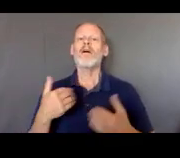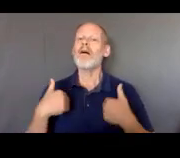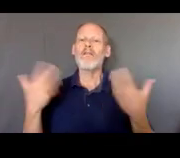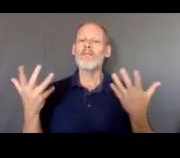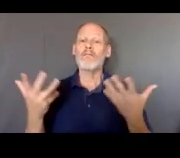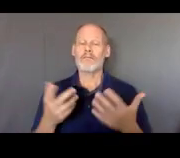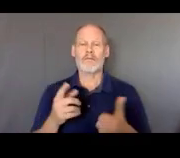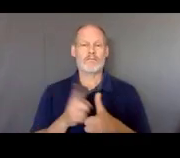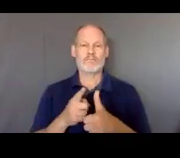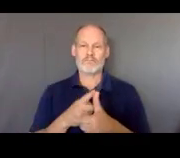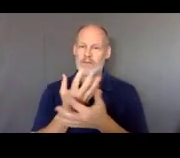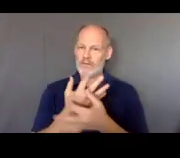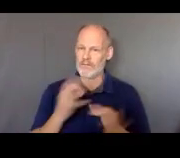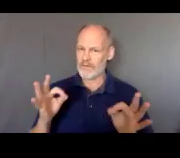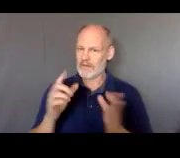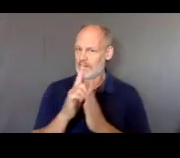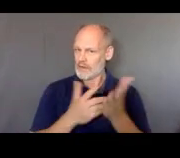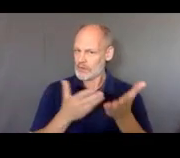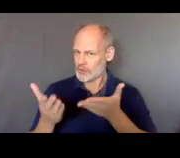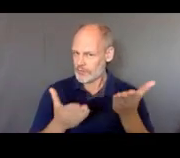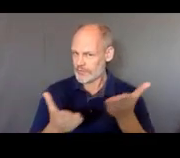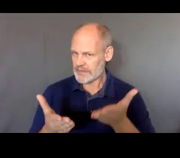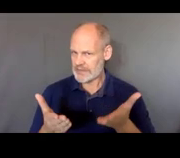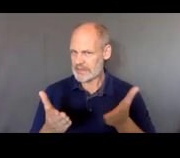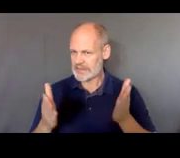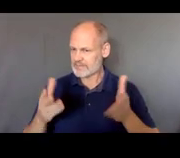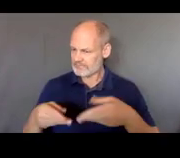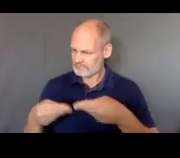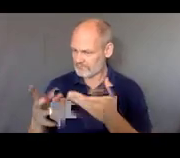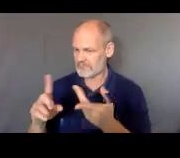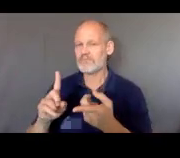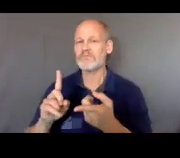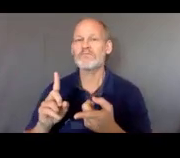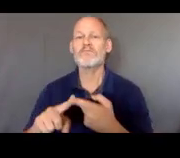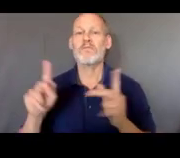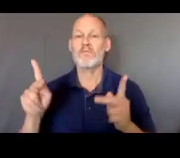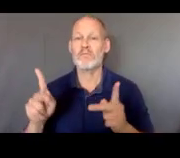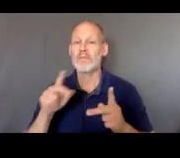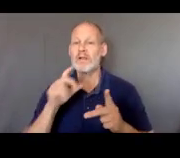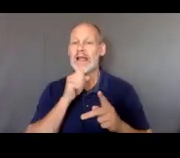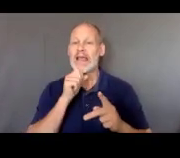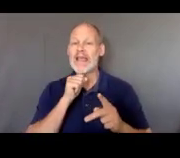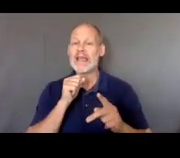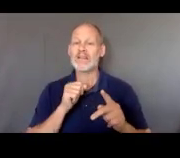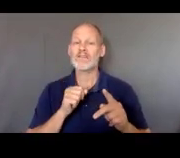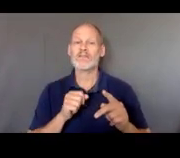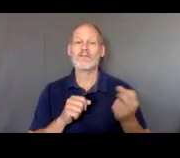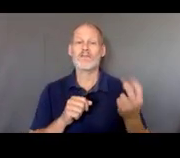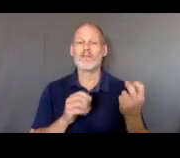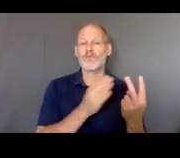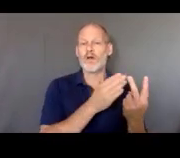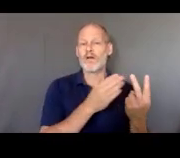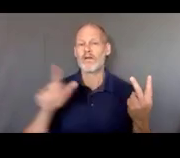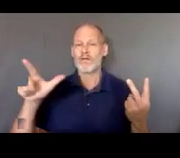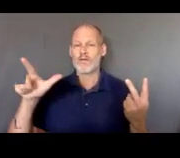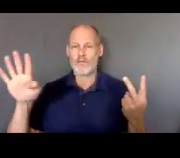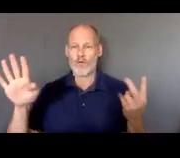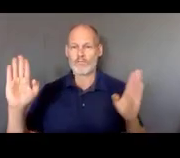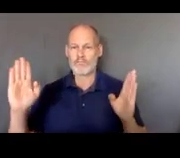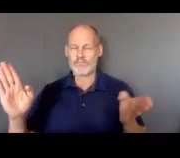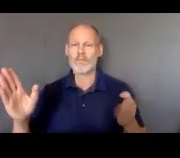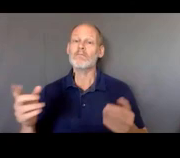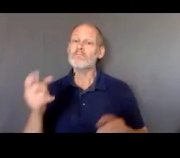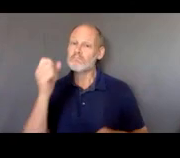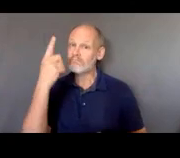servicios legales a los jóvenes entre los 12 y 24 y también damos un modelo